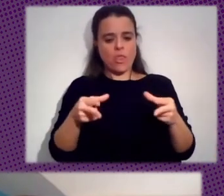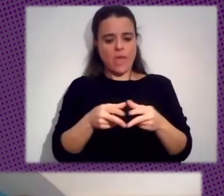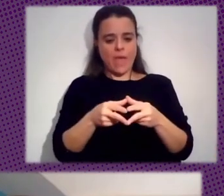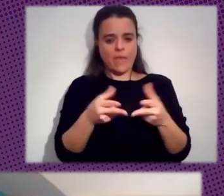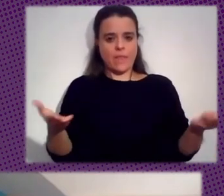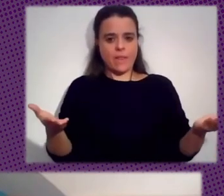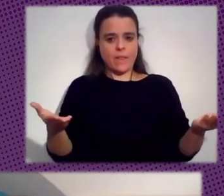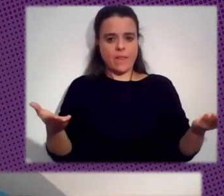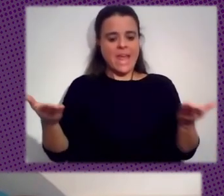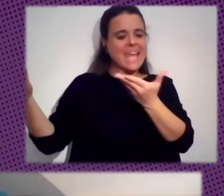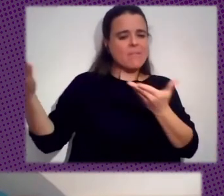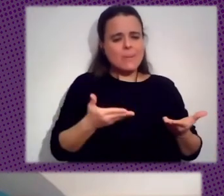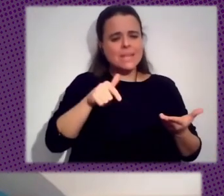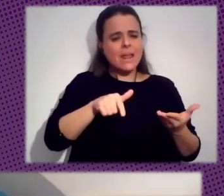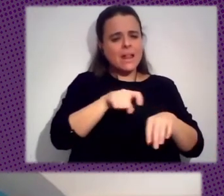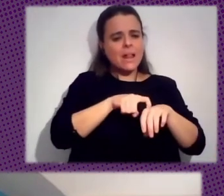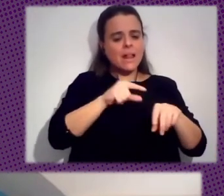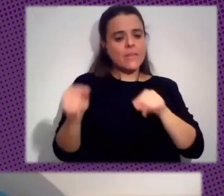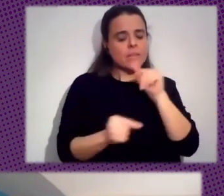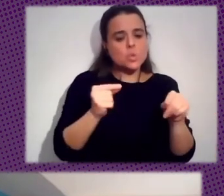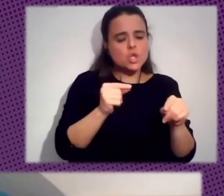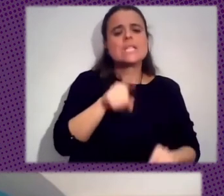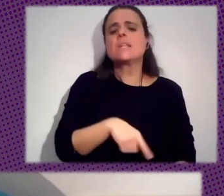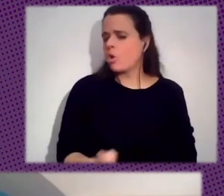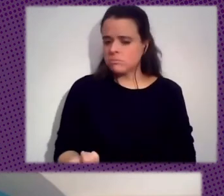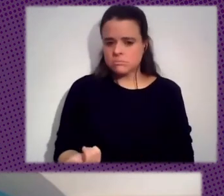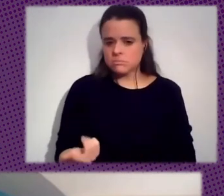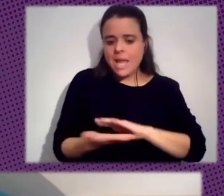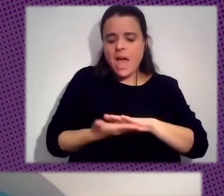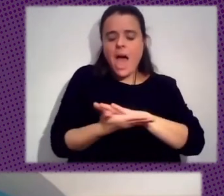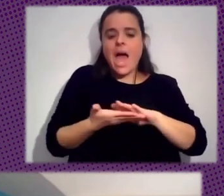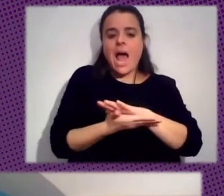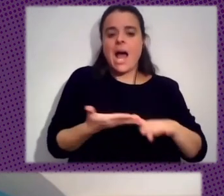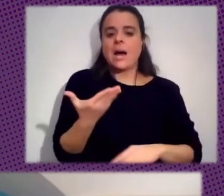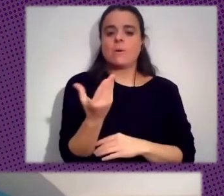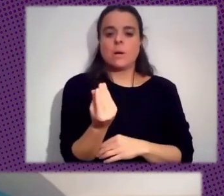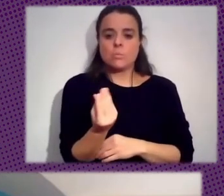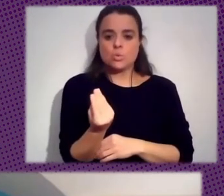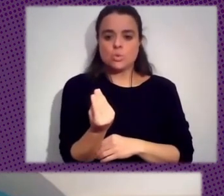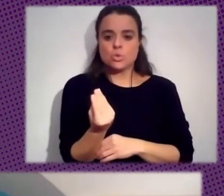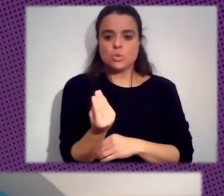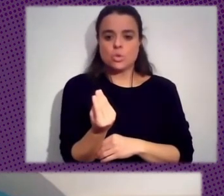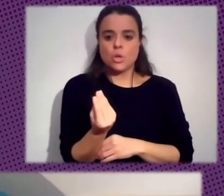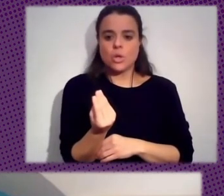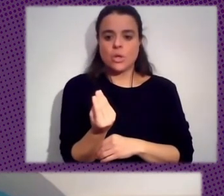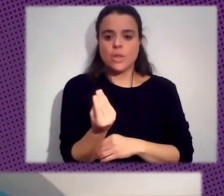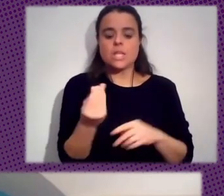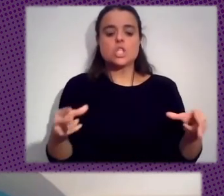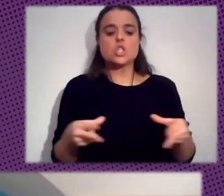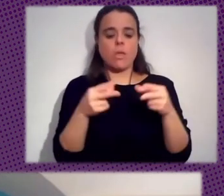A Estas Discusiones Se Está Hablando Mucho De La Soberedad Tecnológica